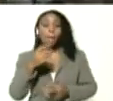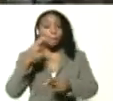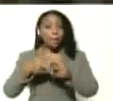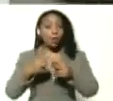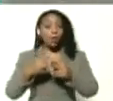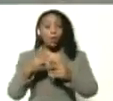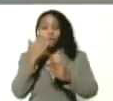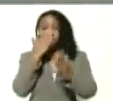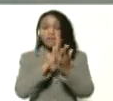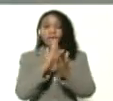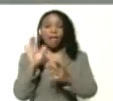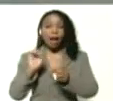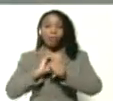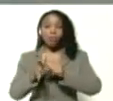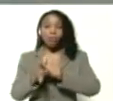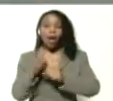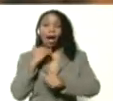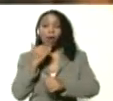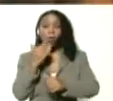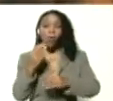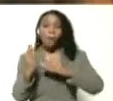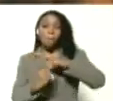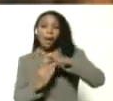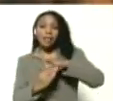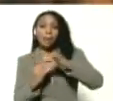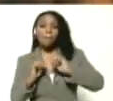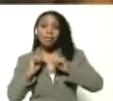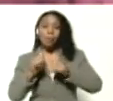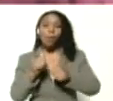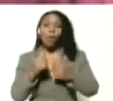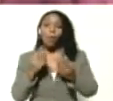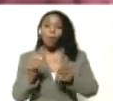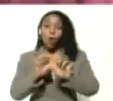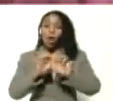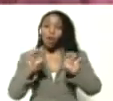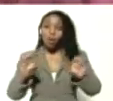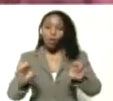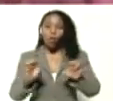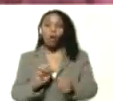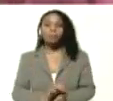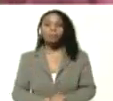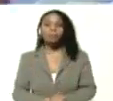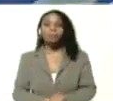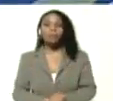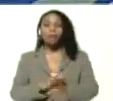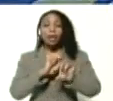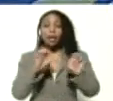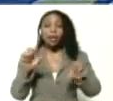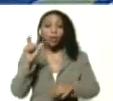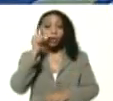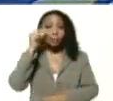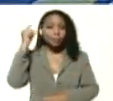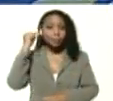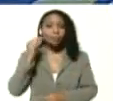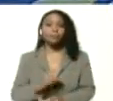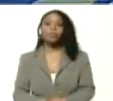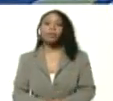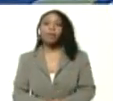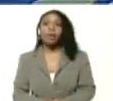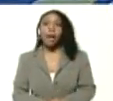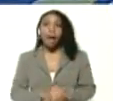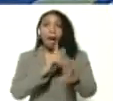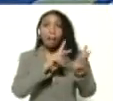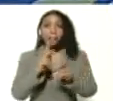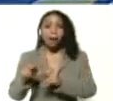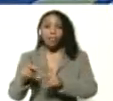frente al coronavirus. Algún tipo de enfermedad base. Empezamos por los educadores, las educadoras. El plan